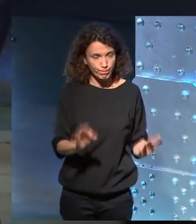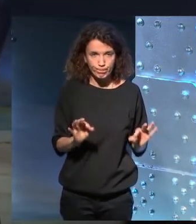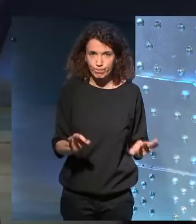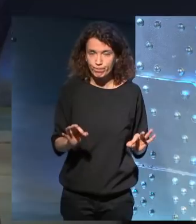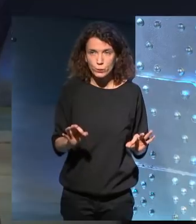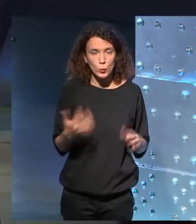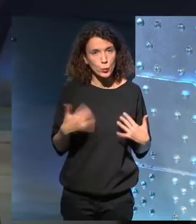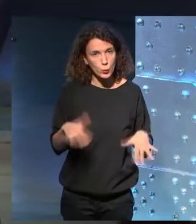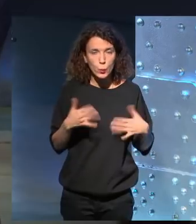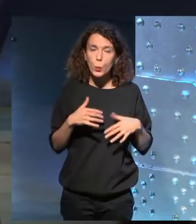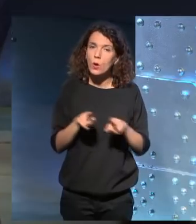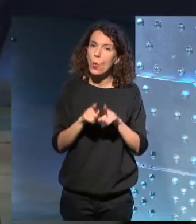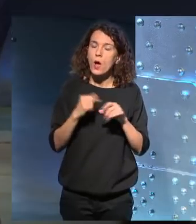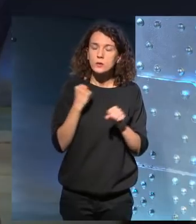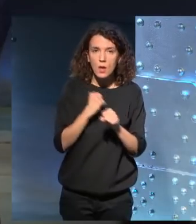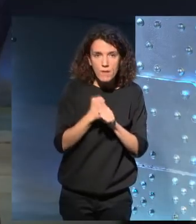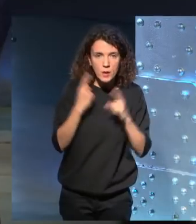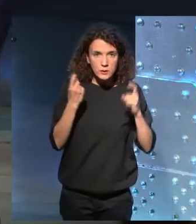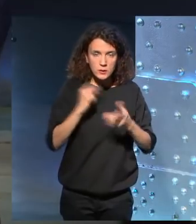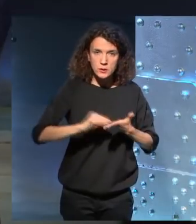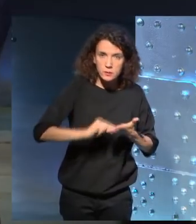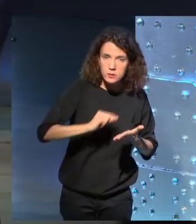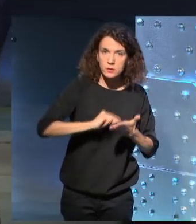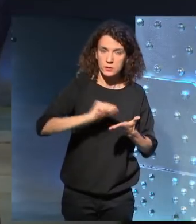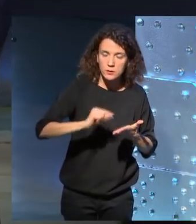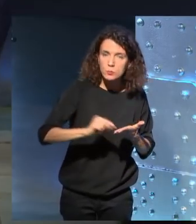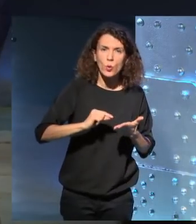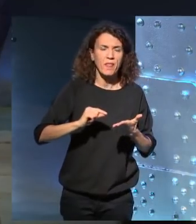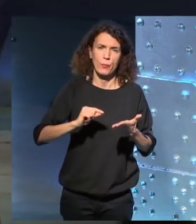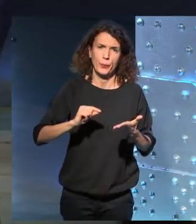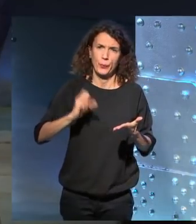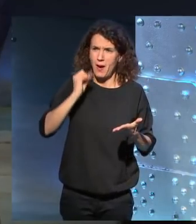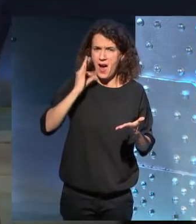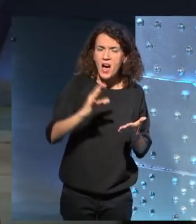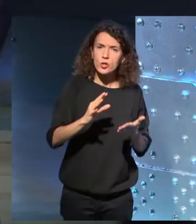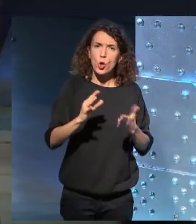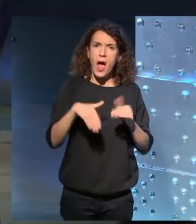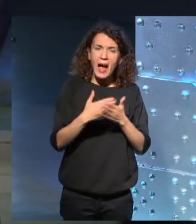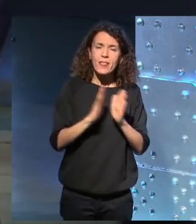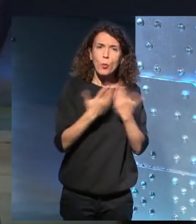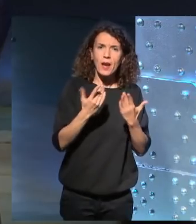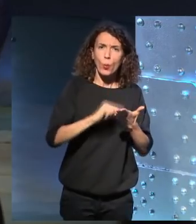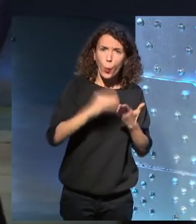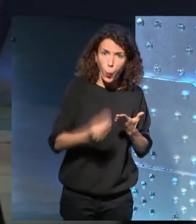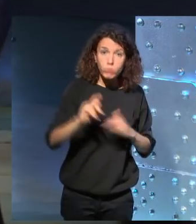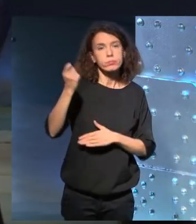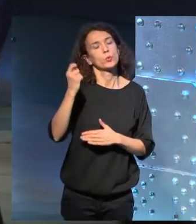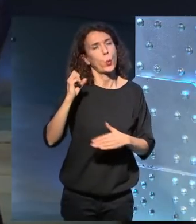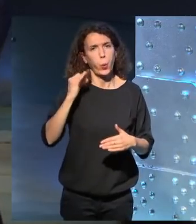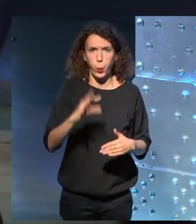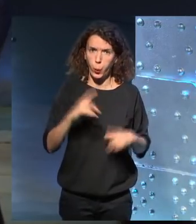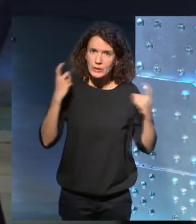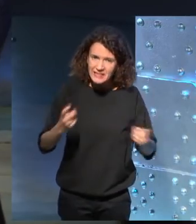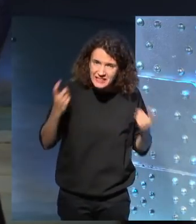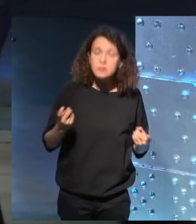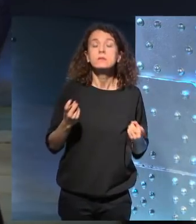es un oficio que hay que aprender, hay que trabajar mucho, puede llevar años escribir una buena novela, así